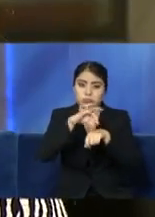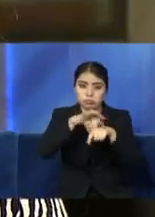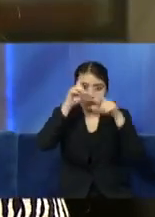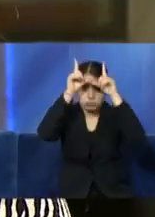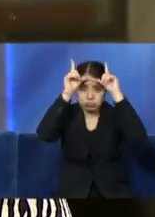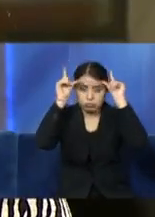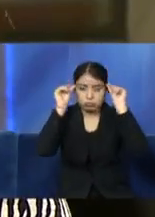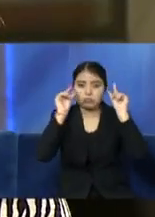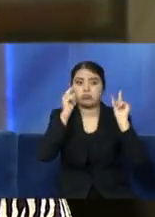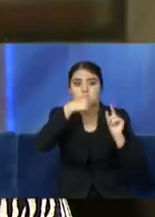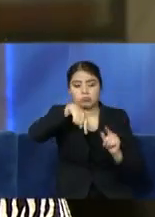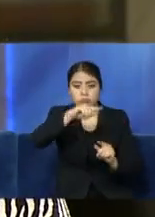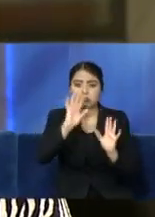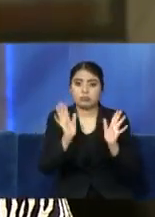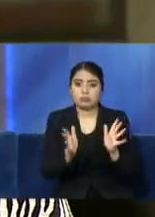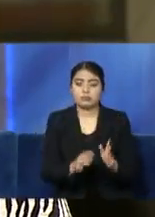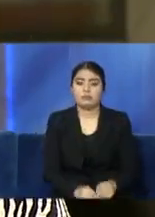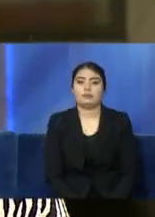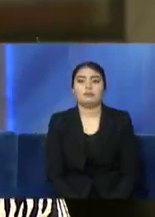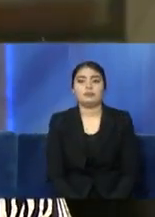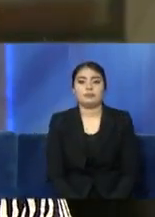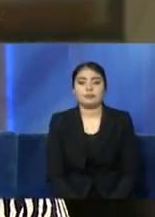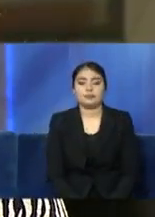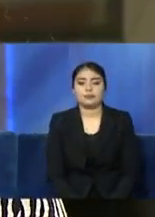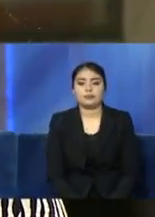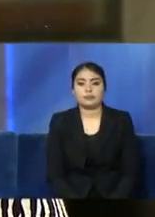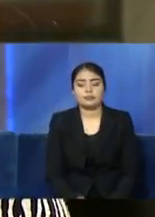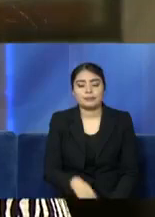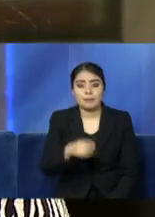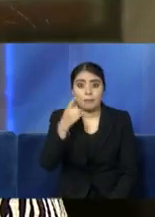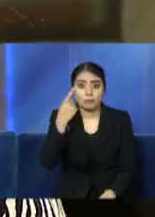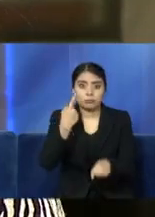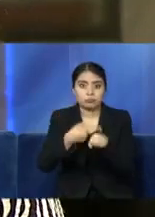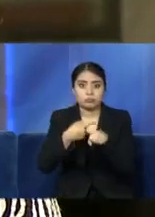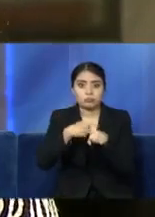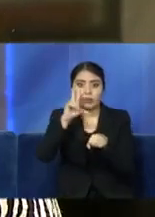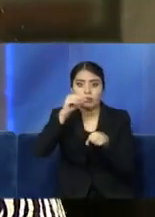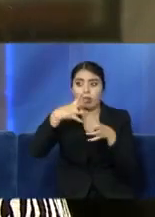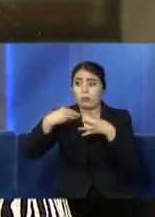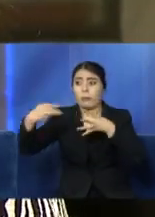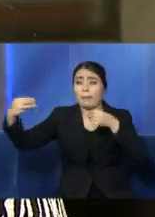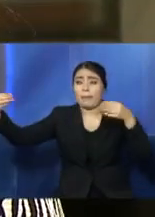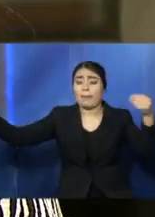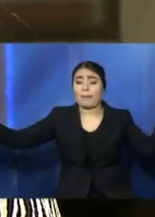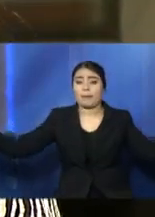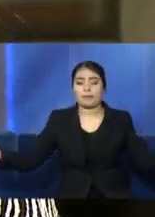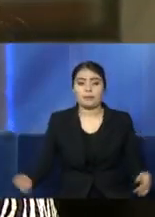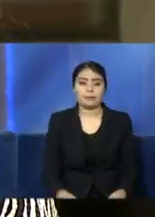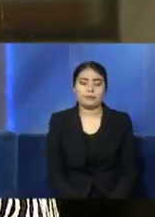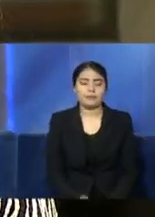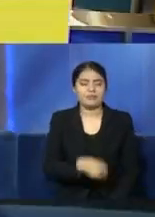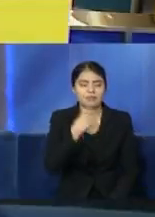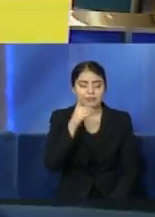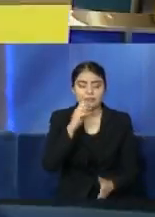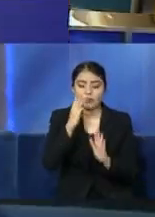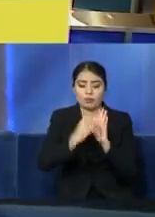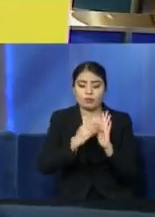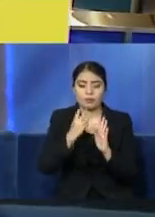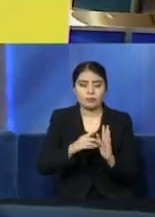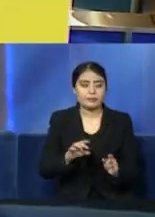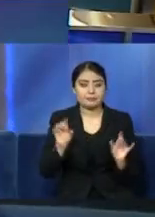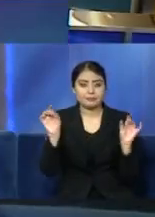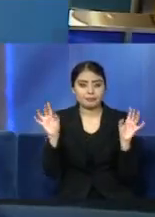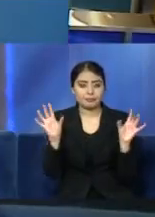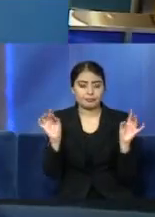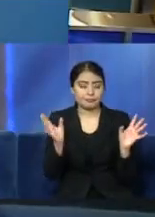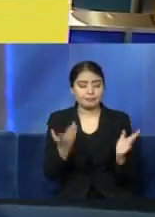en ello, para que la contingencia no nos alcance de tal lado que lleguemos a una epidemia. Dice Ángel, por favor, es fecha...